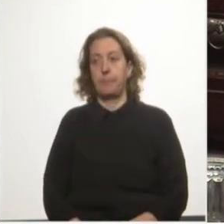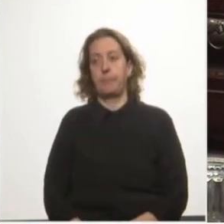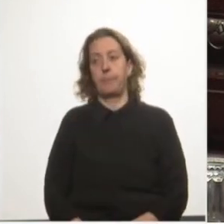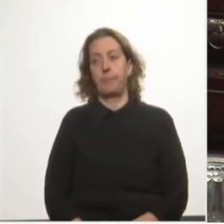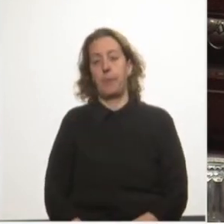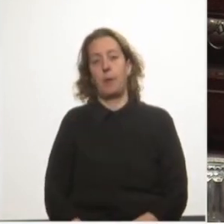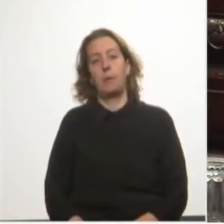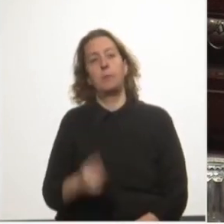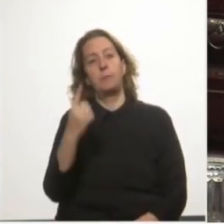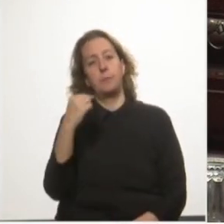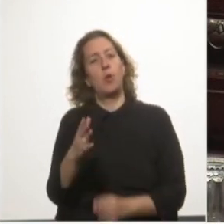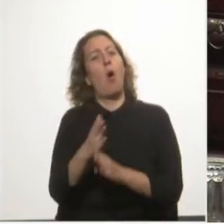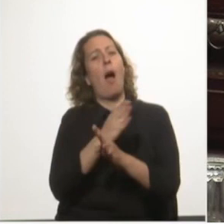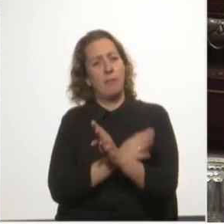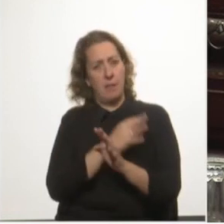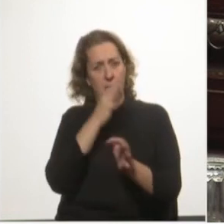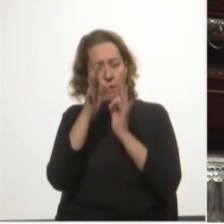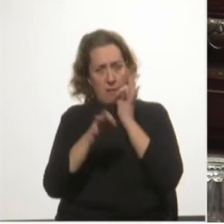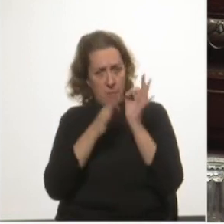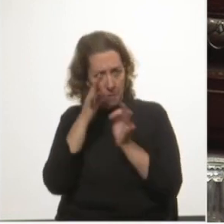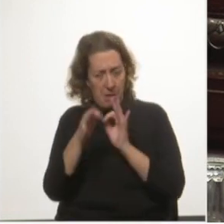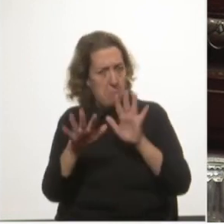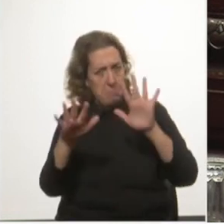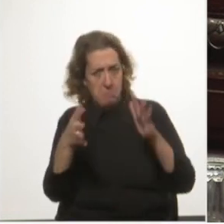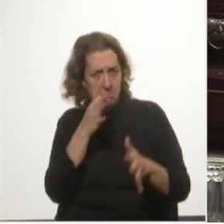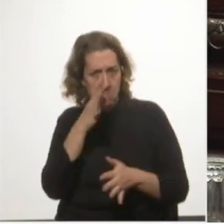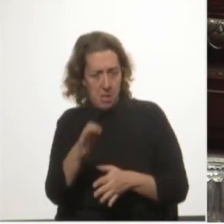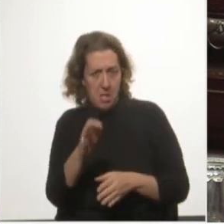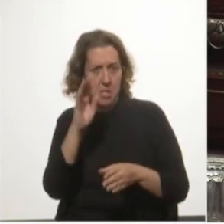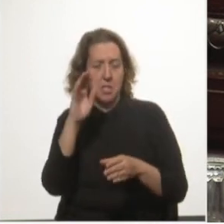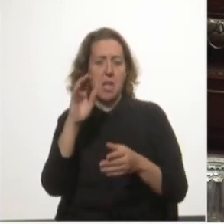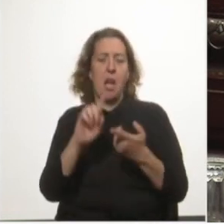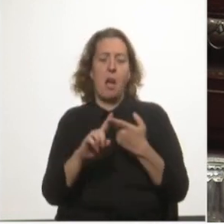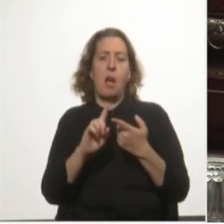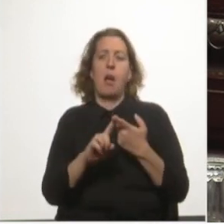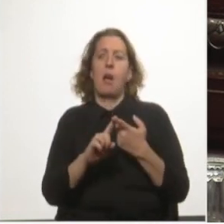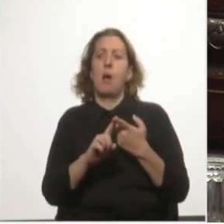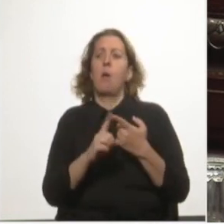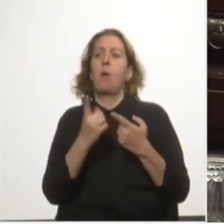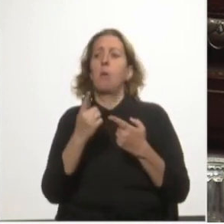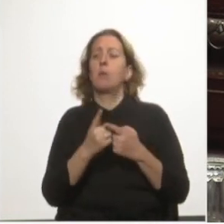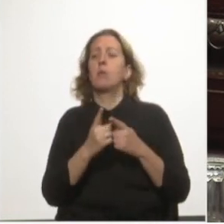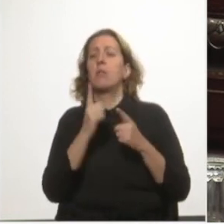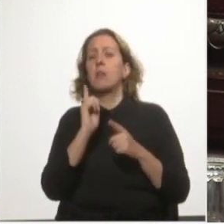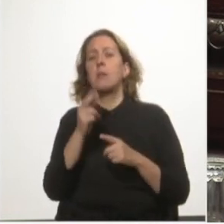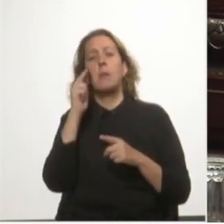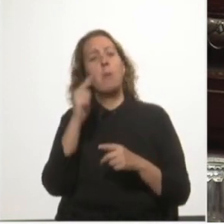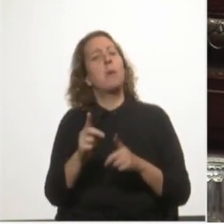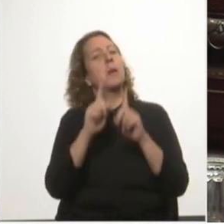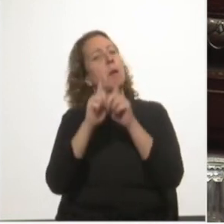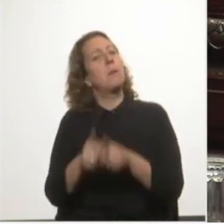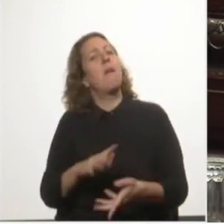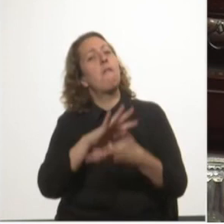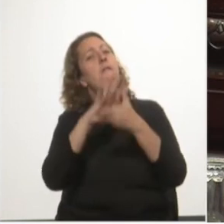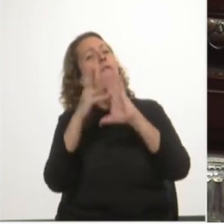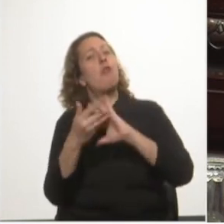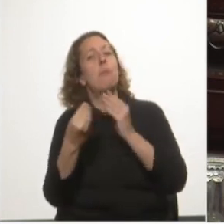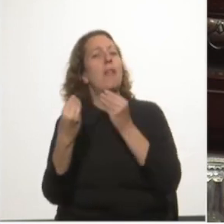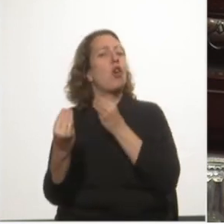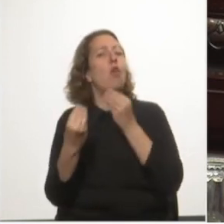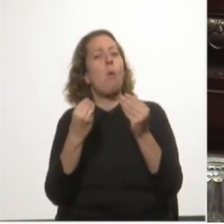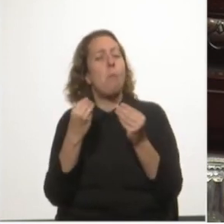Pero antes de ingresar en los contenidos del acuerdo, haré algunas consideraciones sobre la forma como se alcanzó ese acuerdo.